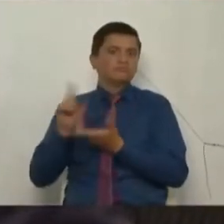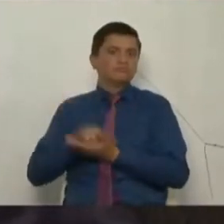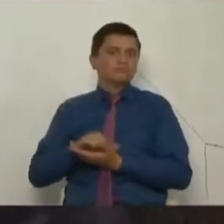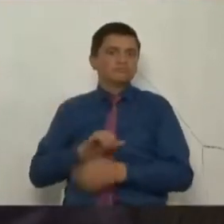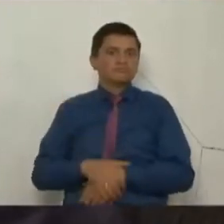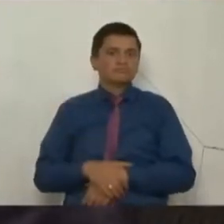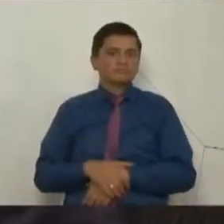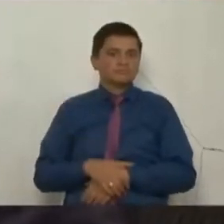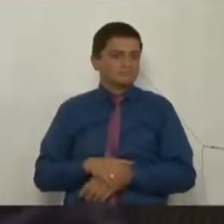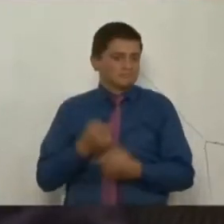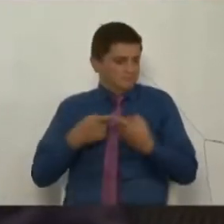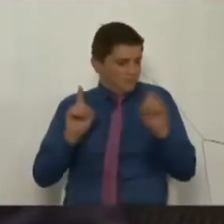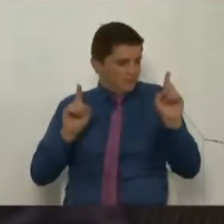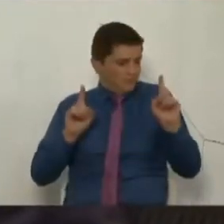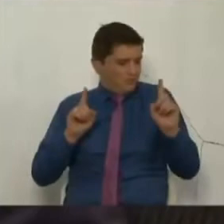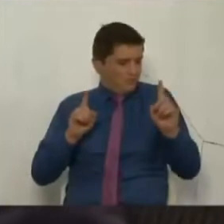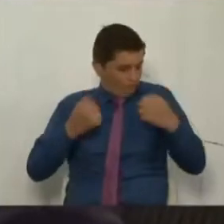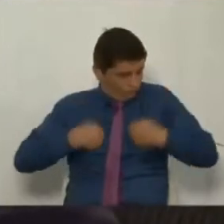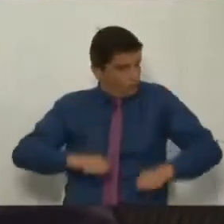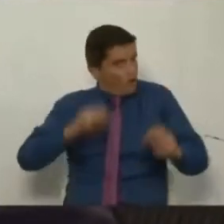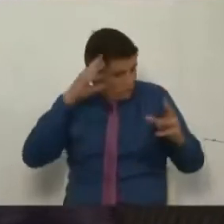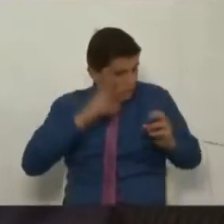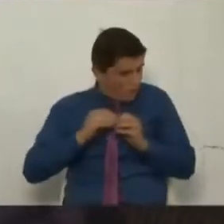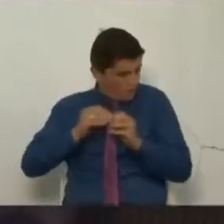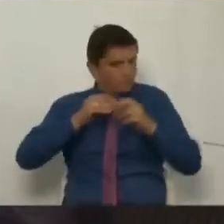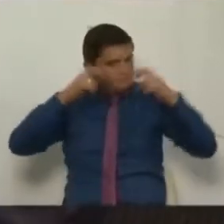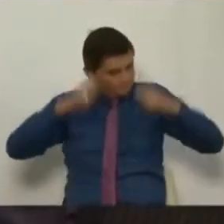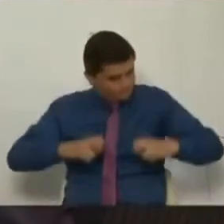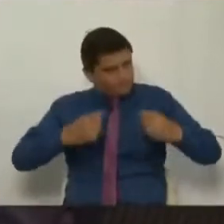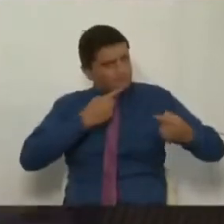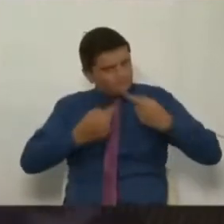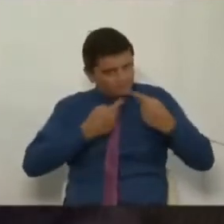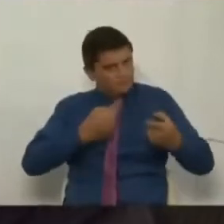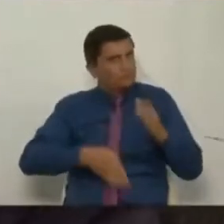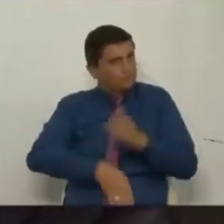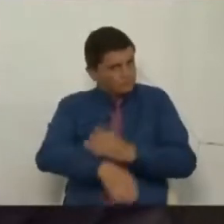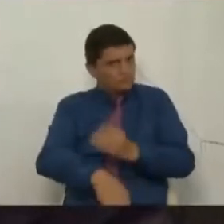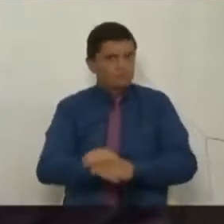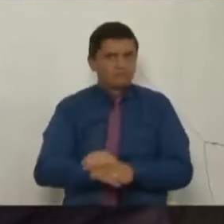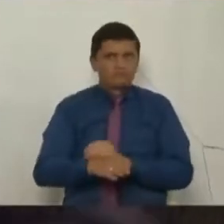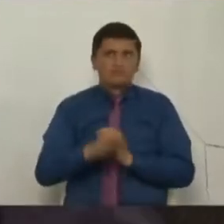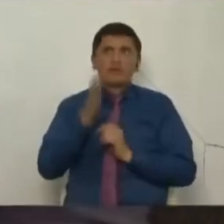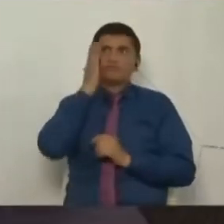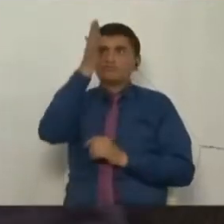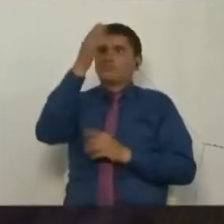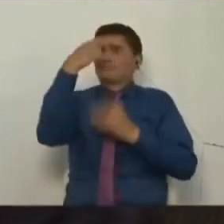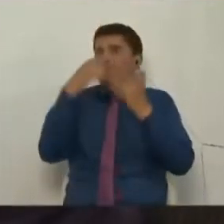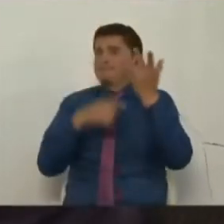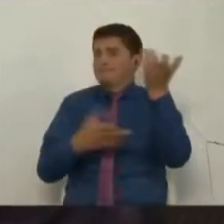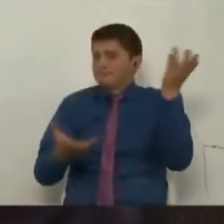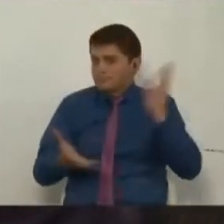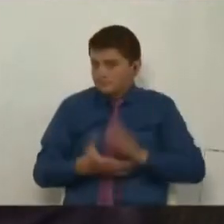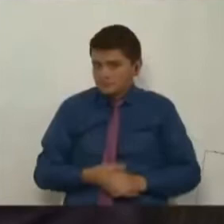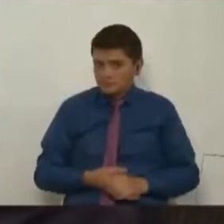Pero hagámoslo, hagámoslo, hagámoslo. Mira, aquí hay muchas cosas más hacia adelante. Yo, por ejemplo,